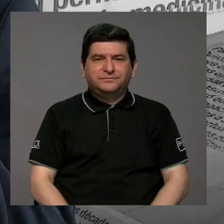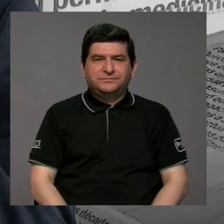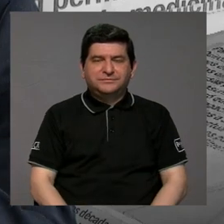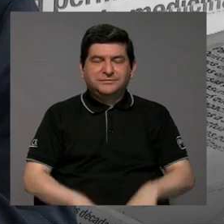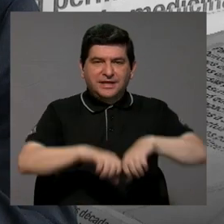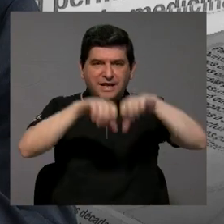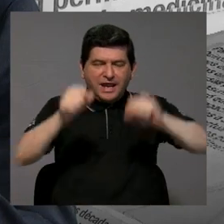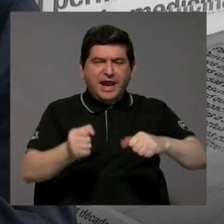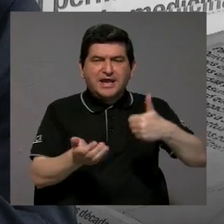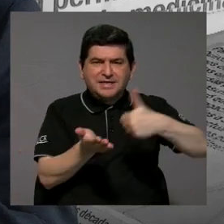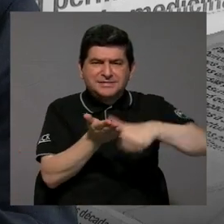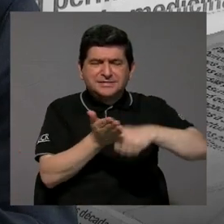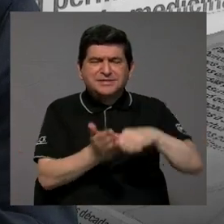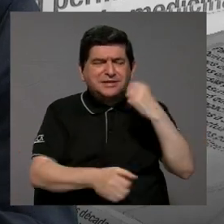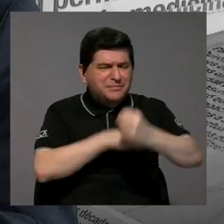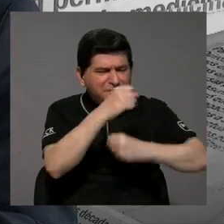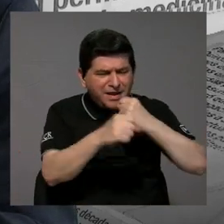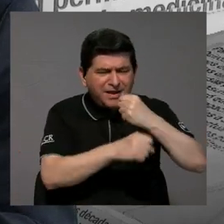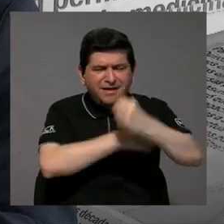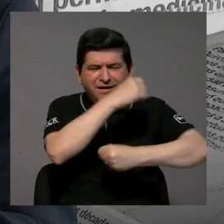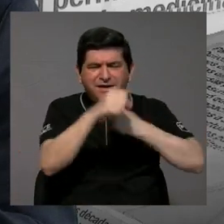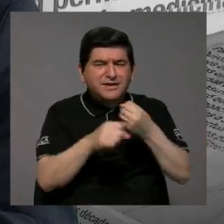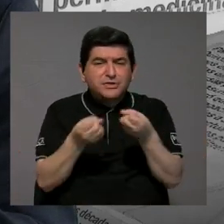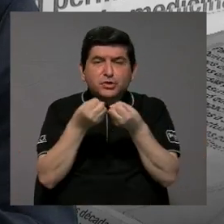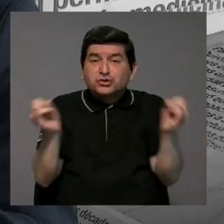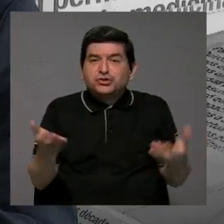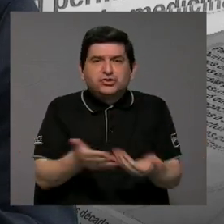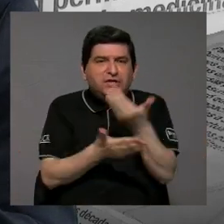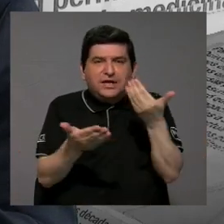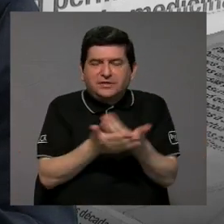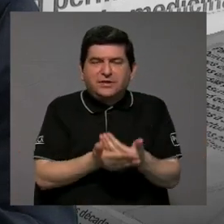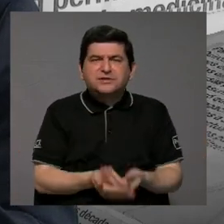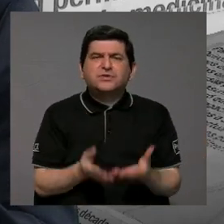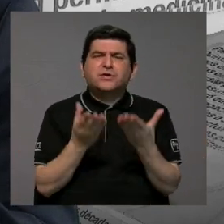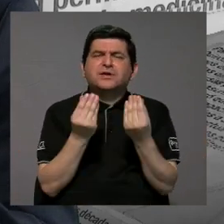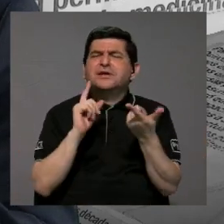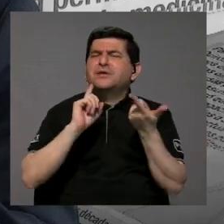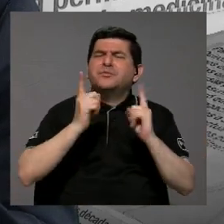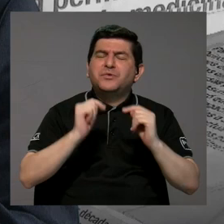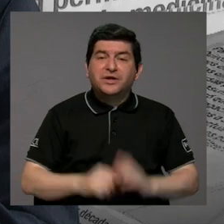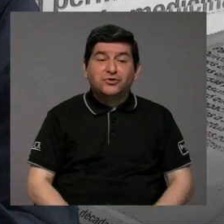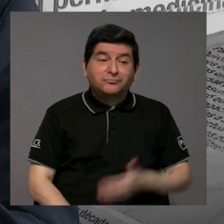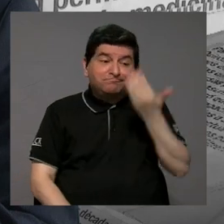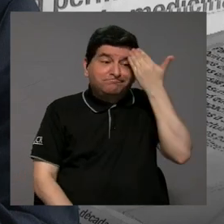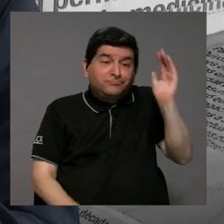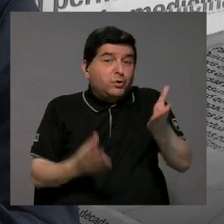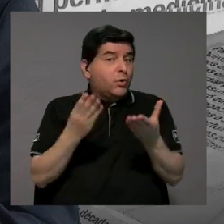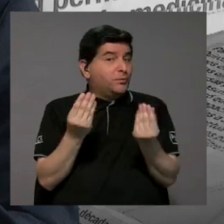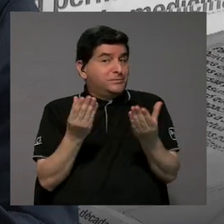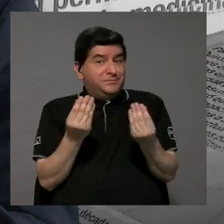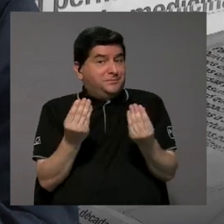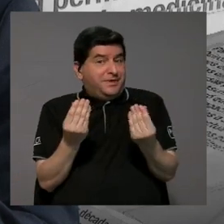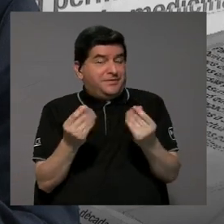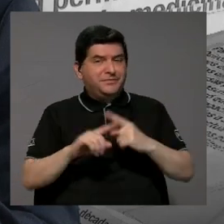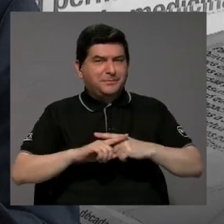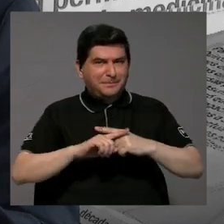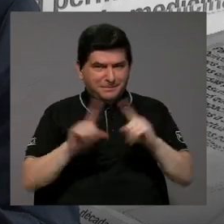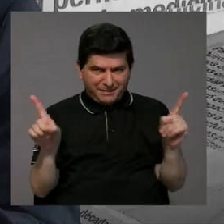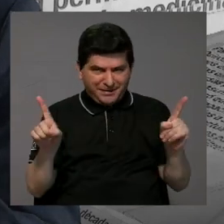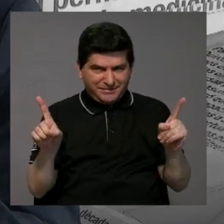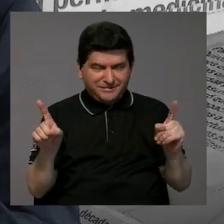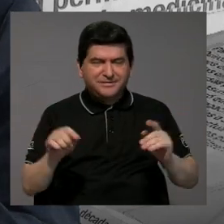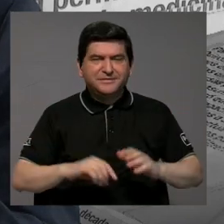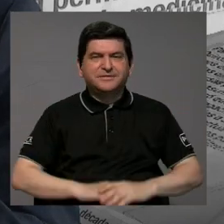Nuestro sistema electoral lleva décadas sin actualización importante. ¿Y cuál es el temor? No sé si es temor, pero